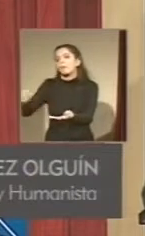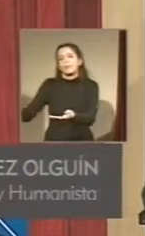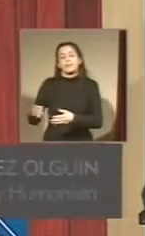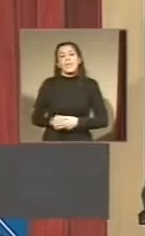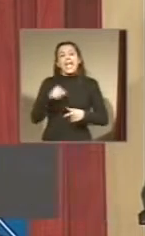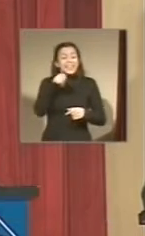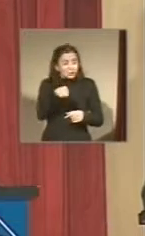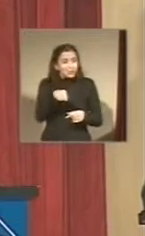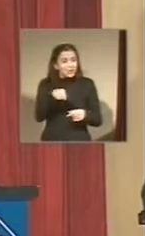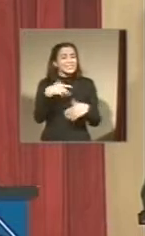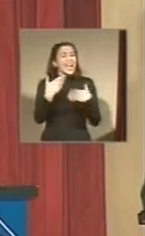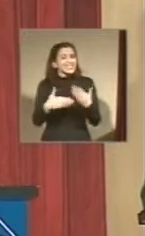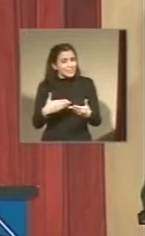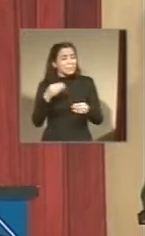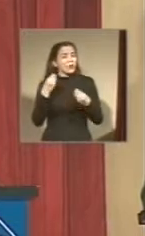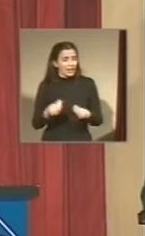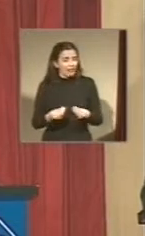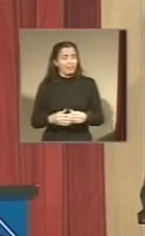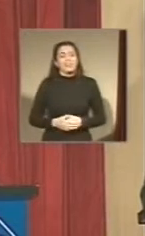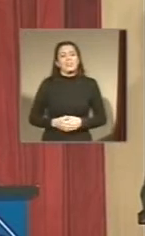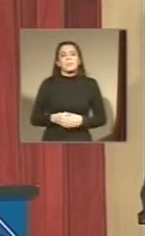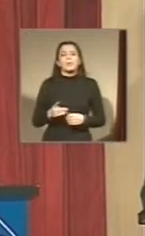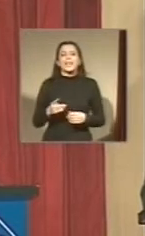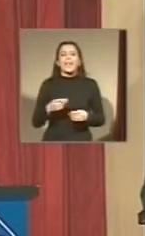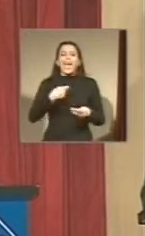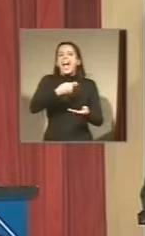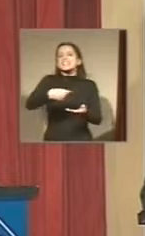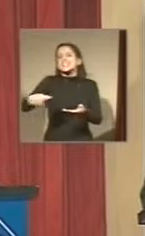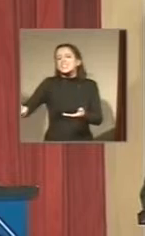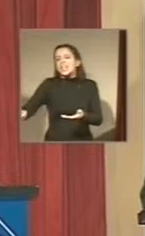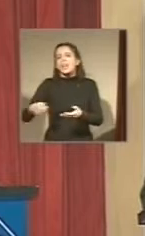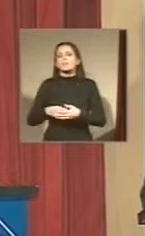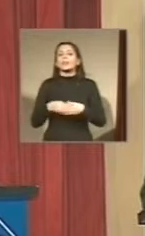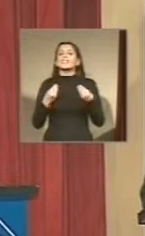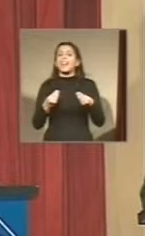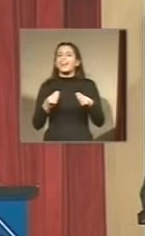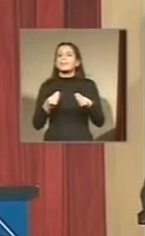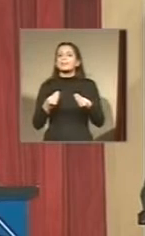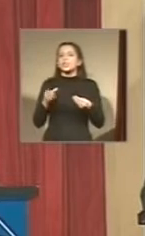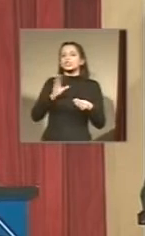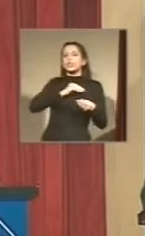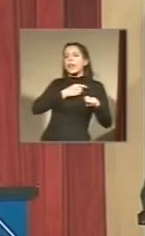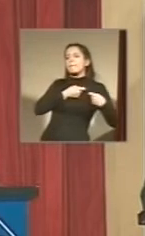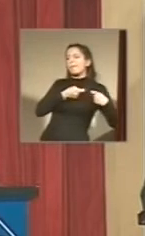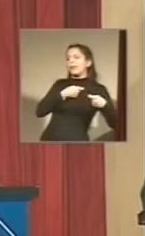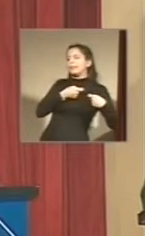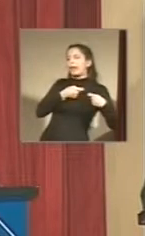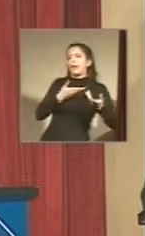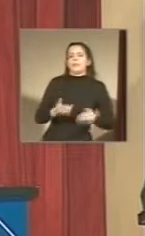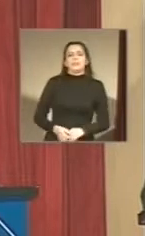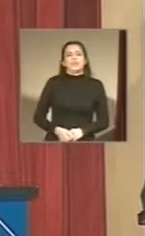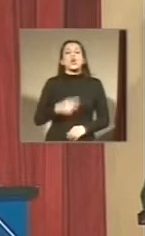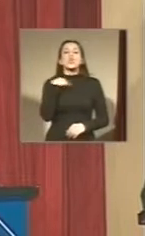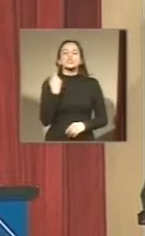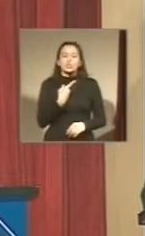porque pegado pegado al asintencialismo está el clientelismo político no se quiere solucionar realmente esto nosotros estamos